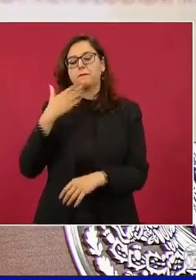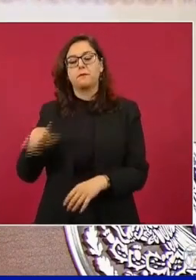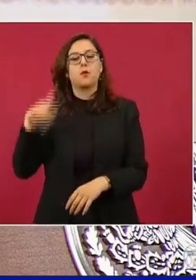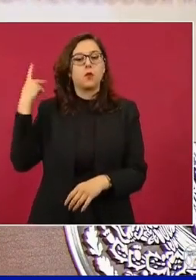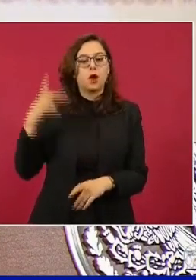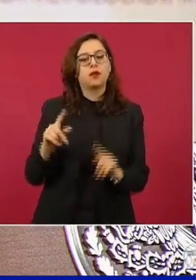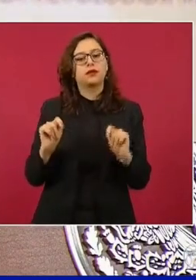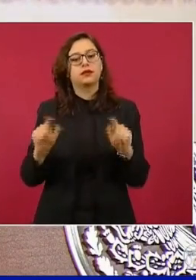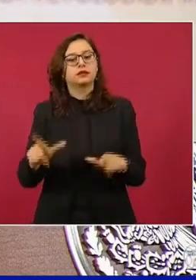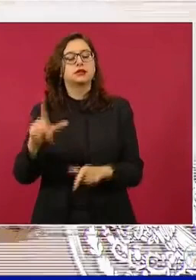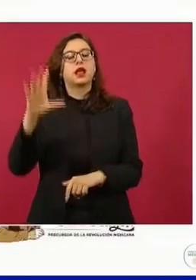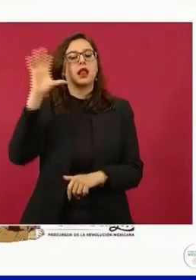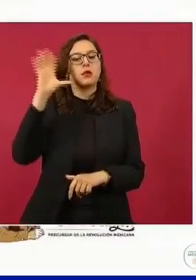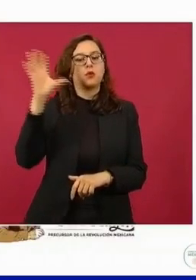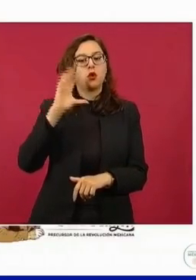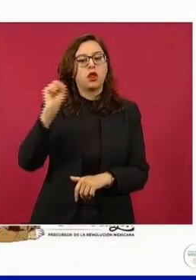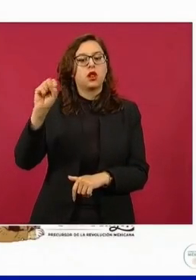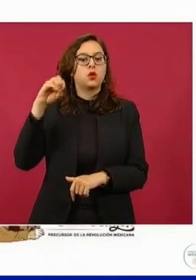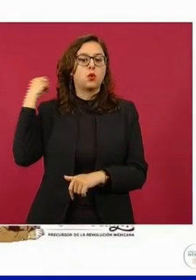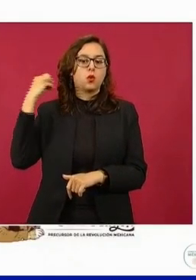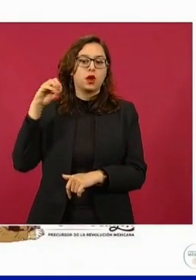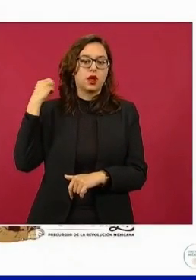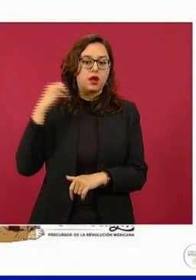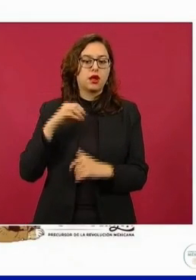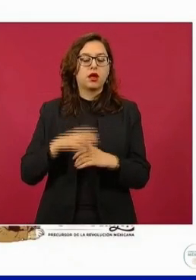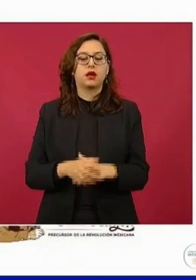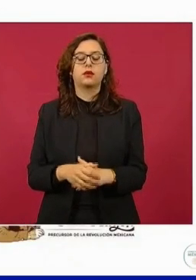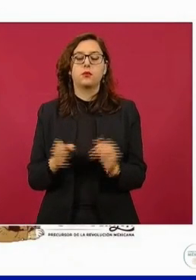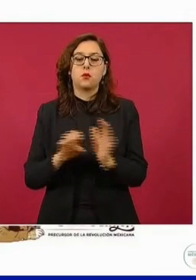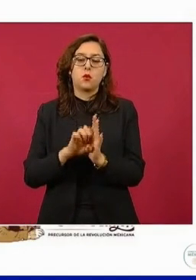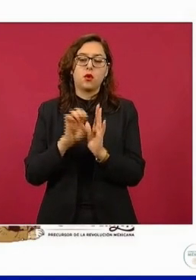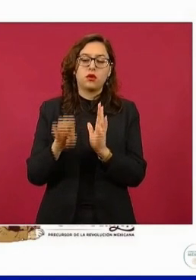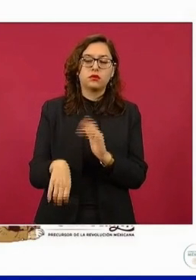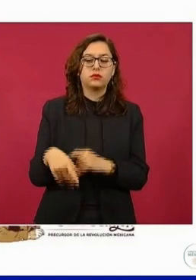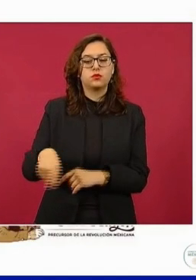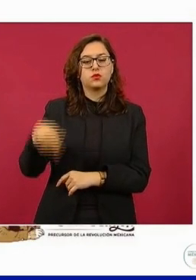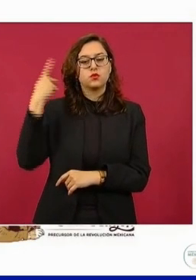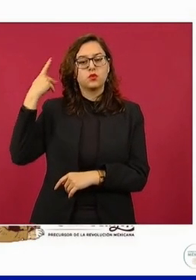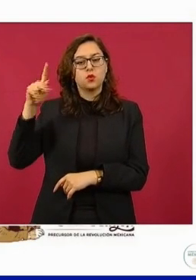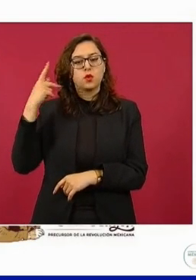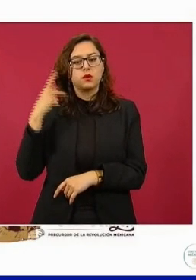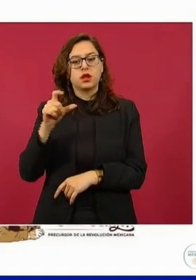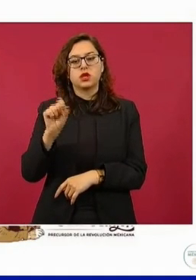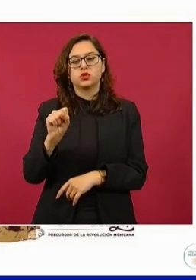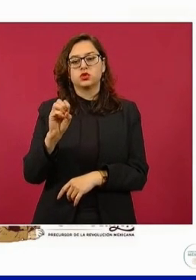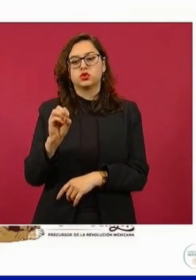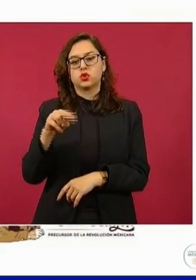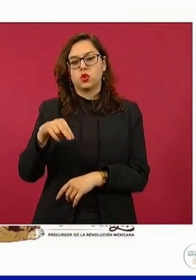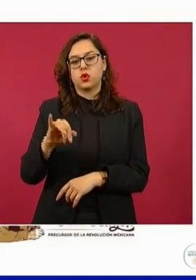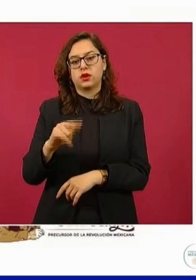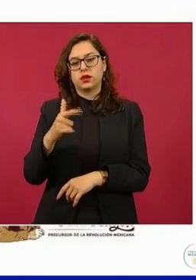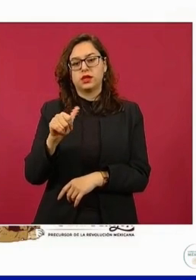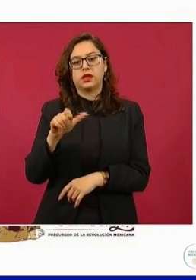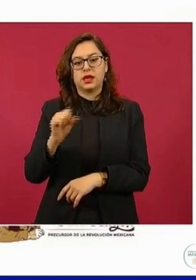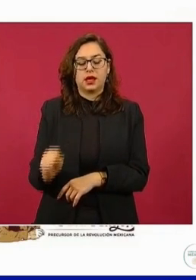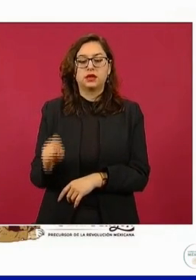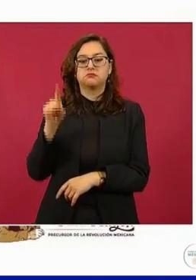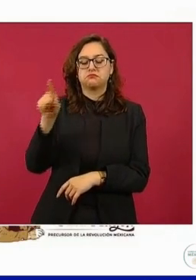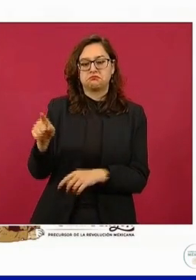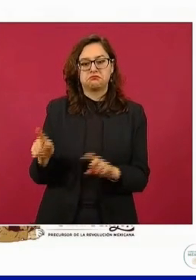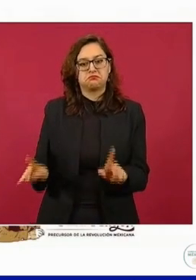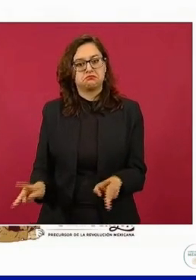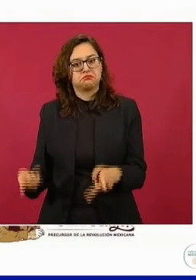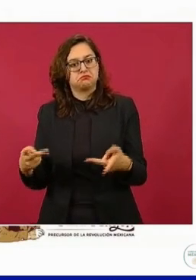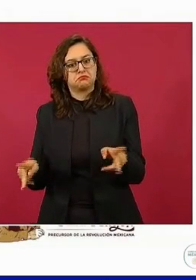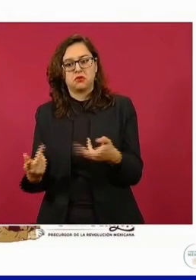Tlaxcala, en Morelos y en Oaxaca. En el caso de Puebla, Sonigás Puebla, en Izúcar de Matamoros tiene un